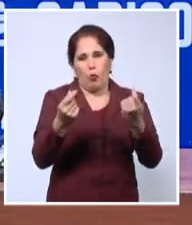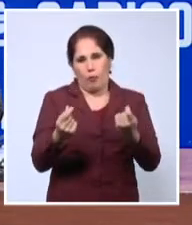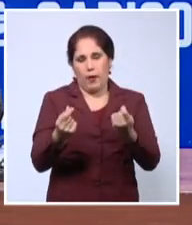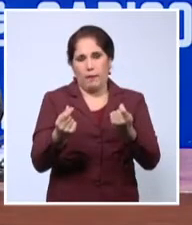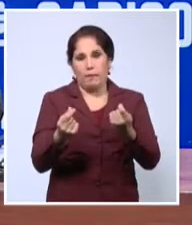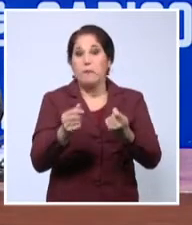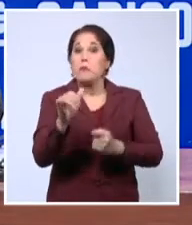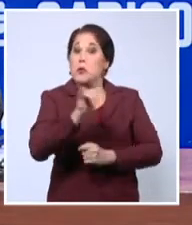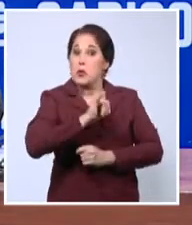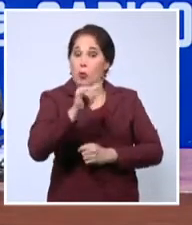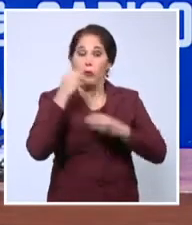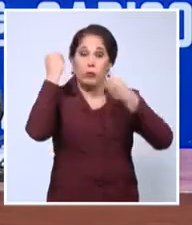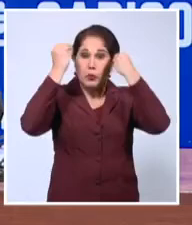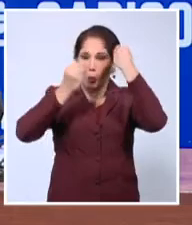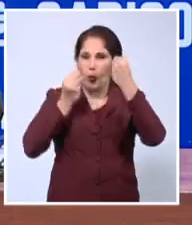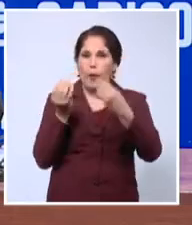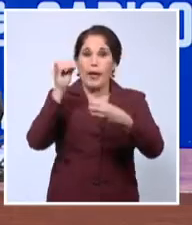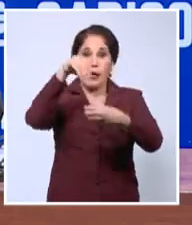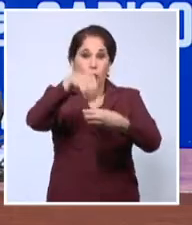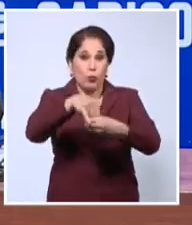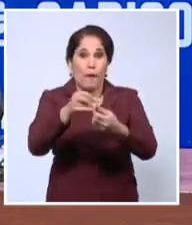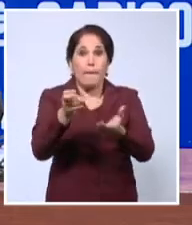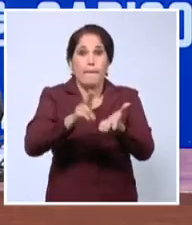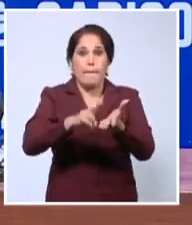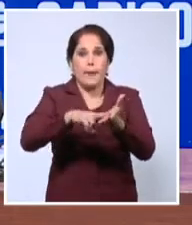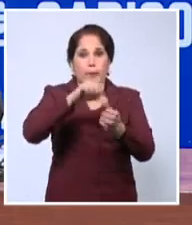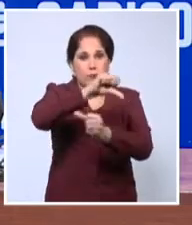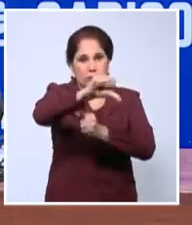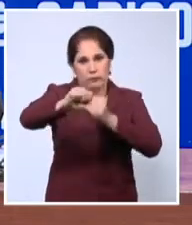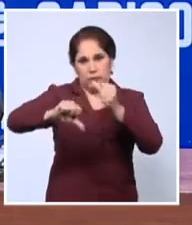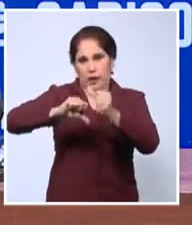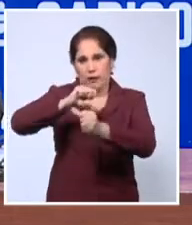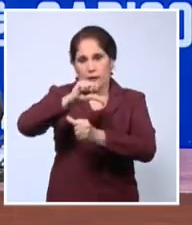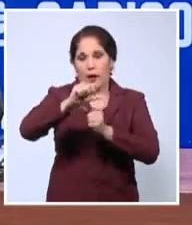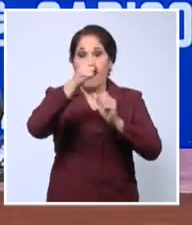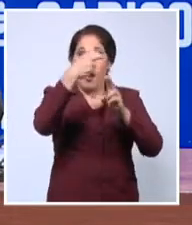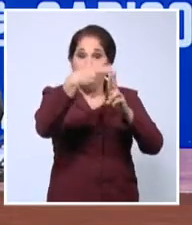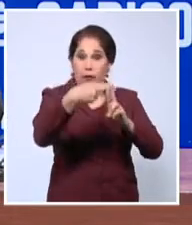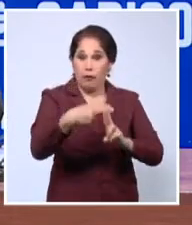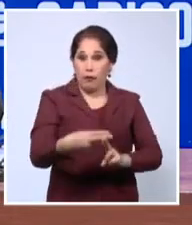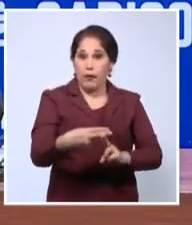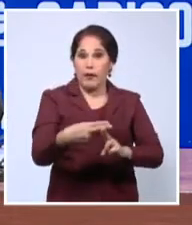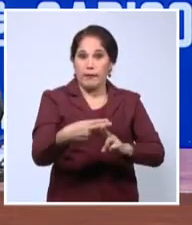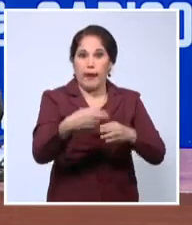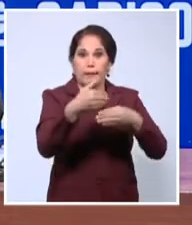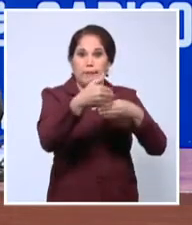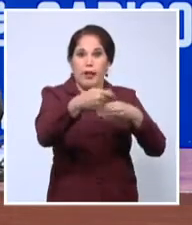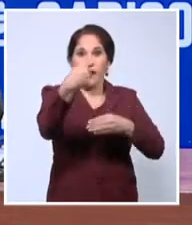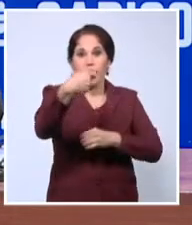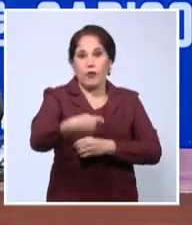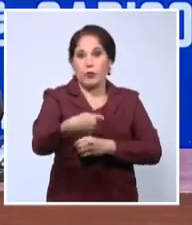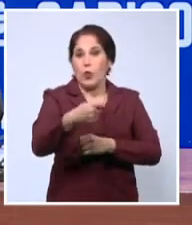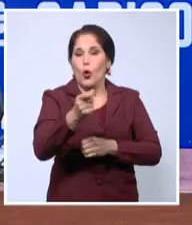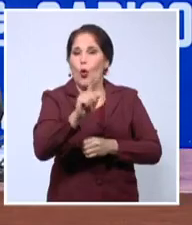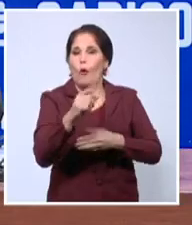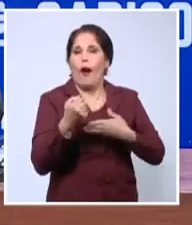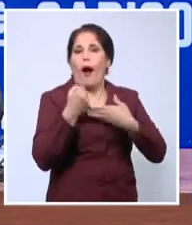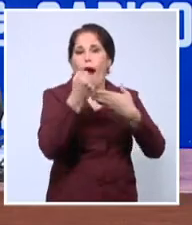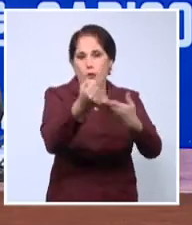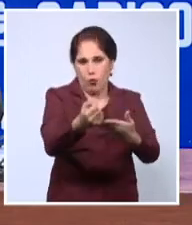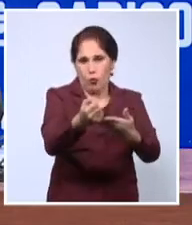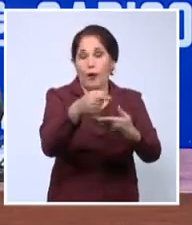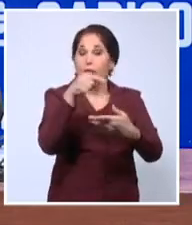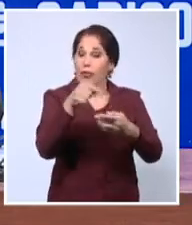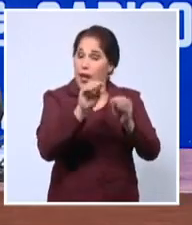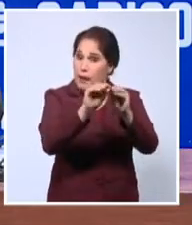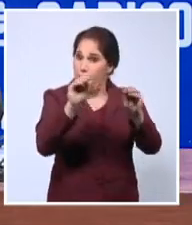Igualmente nos preocupa la inclusión de Estados miembros de Caricom en las listas de jurisdicciones fiscales no cooperativas y